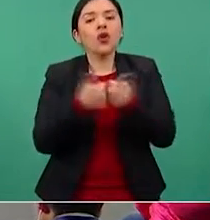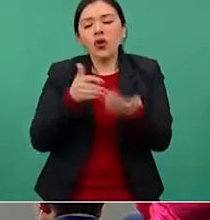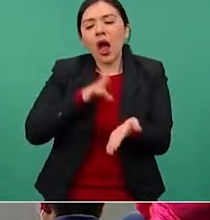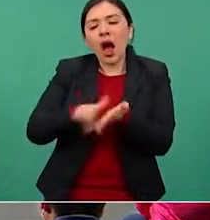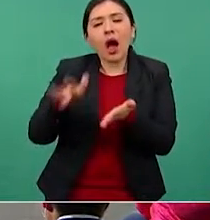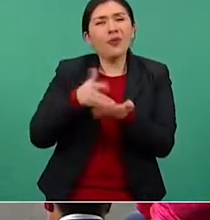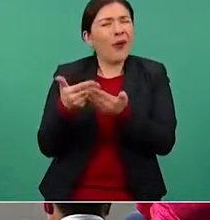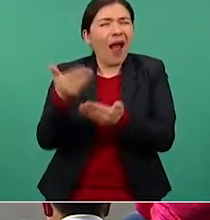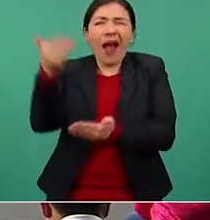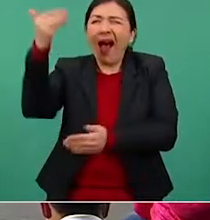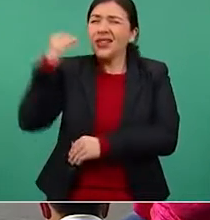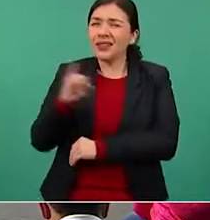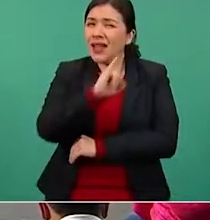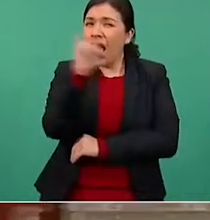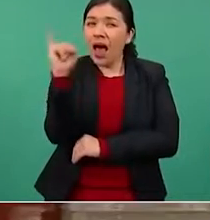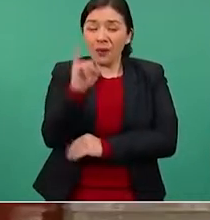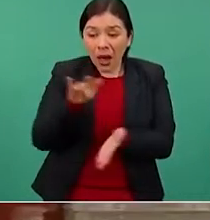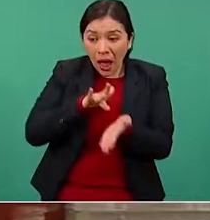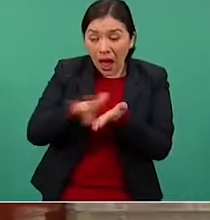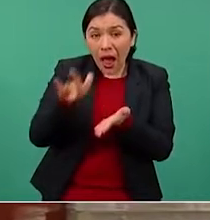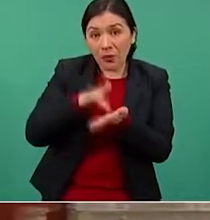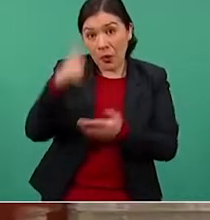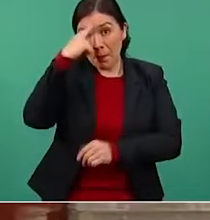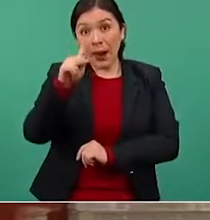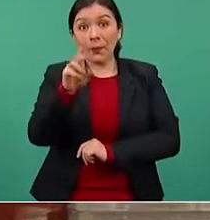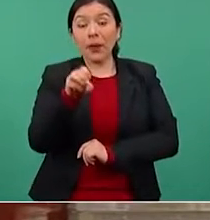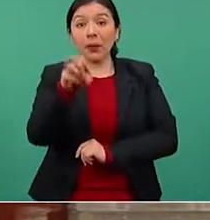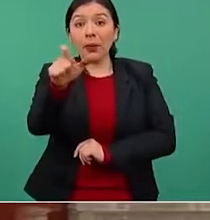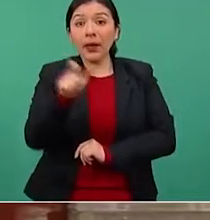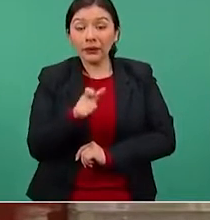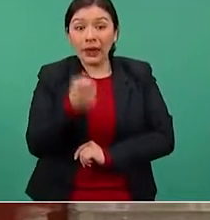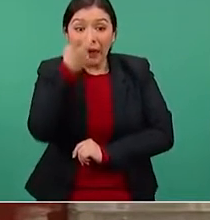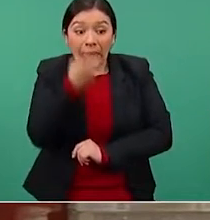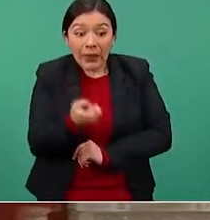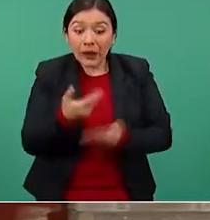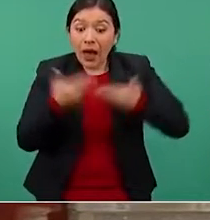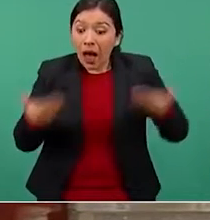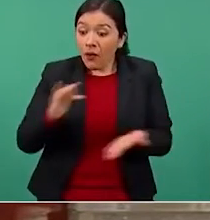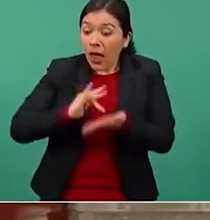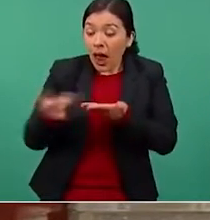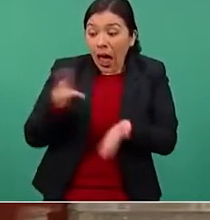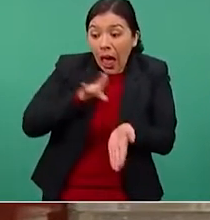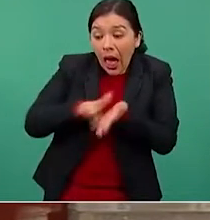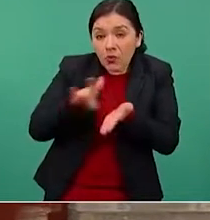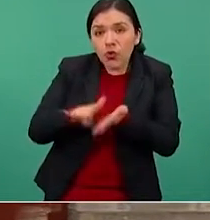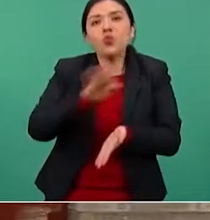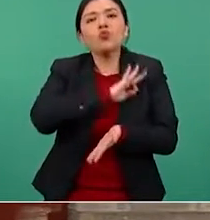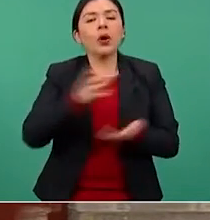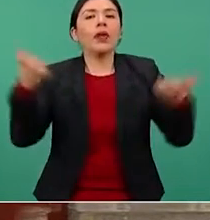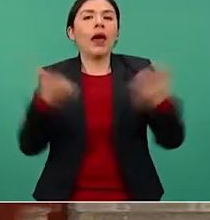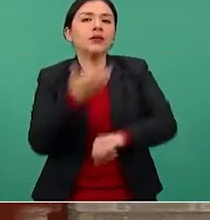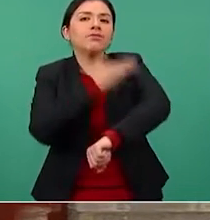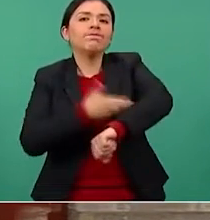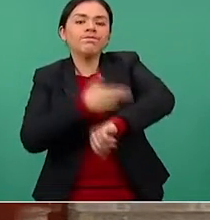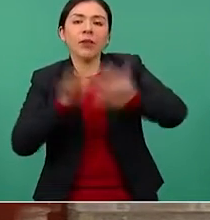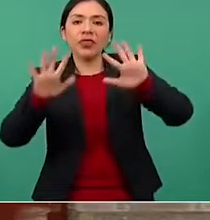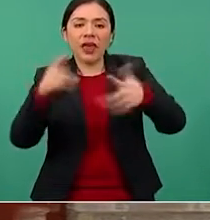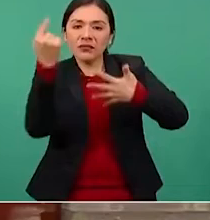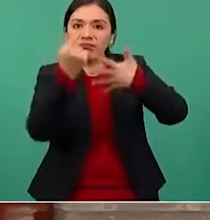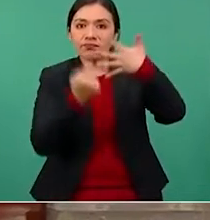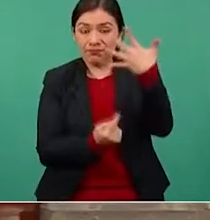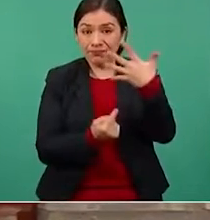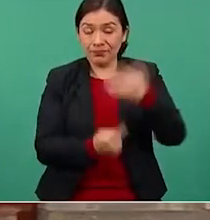en Petróleos Mexicanos, hacia Petróleos Mexicanos, por parte del presidente Andrés Manuel López Obrador. Estos